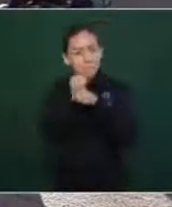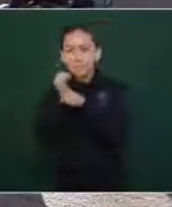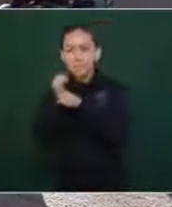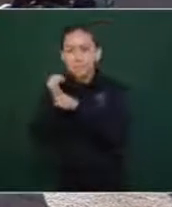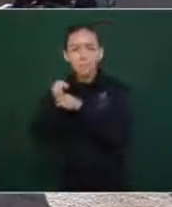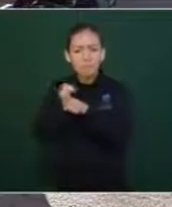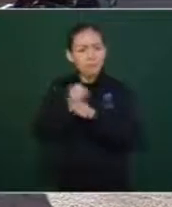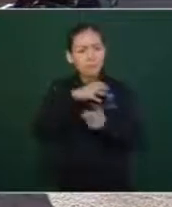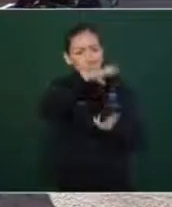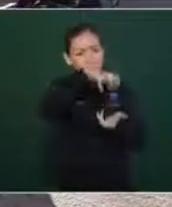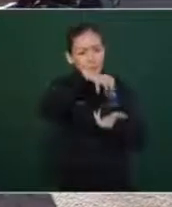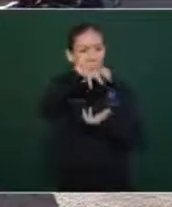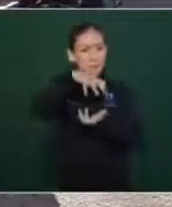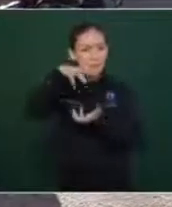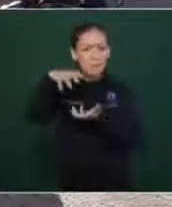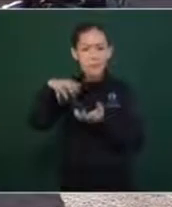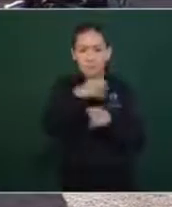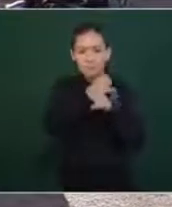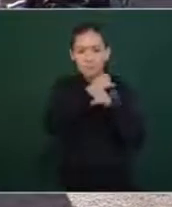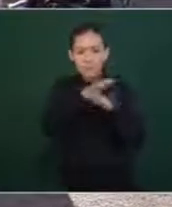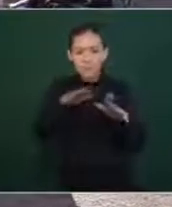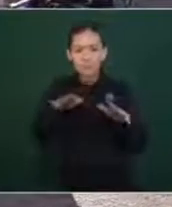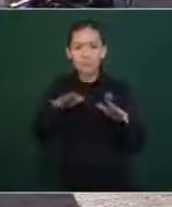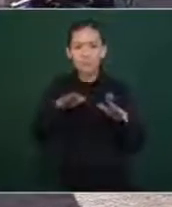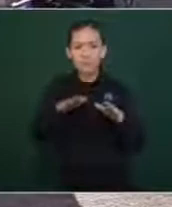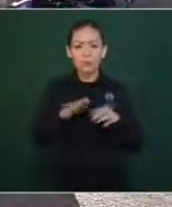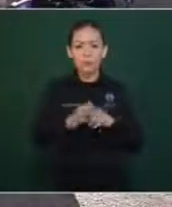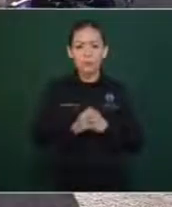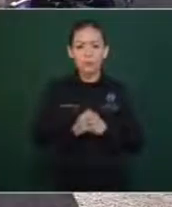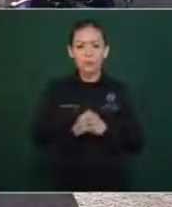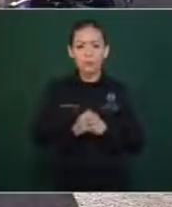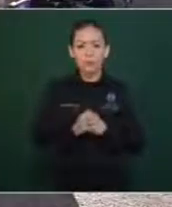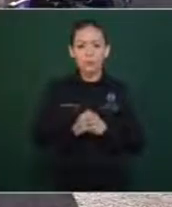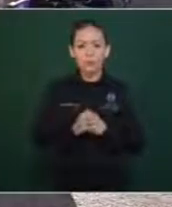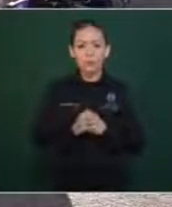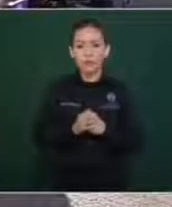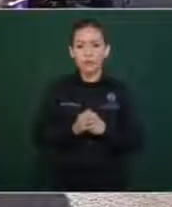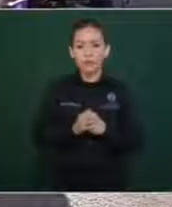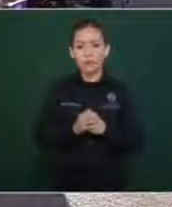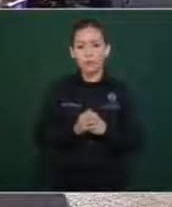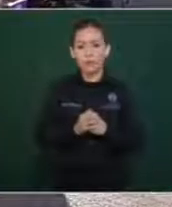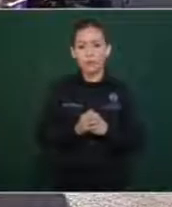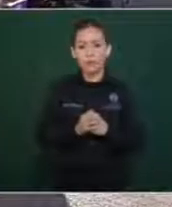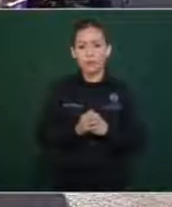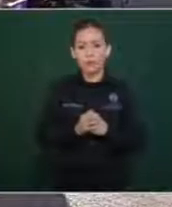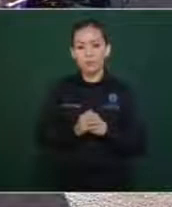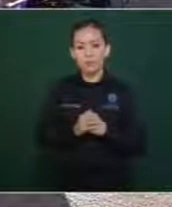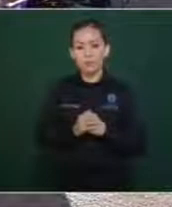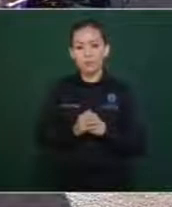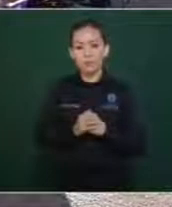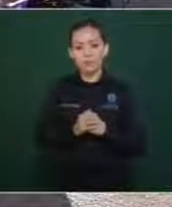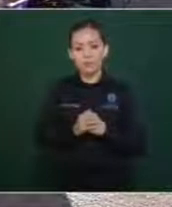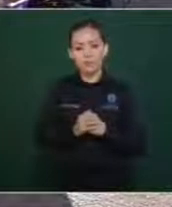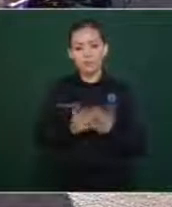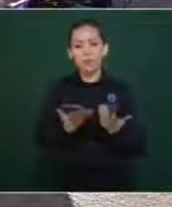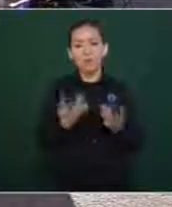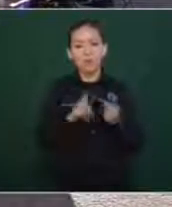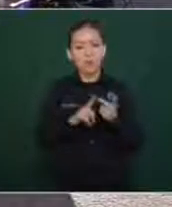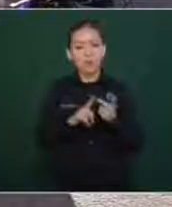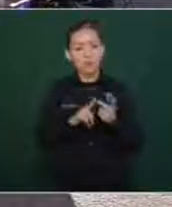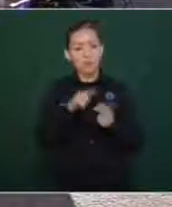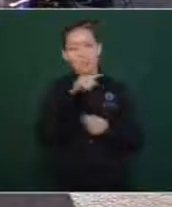obtienen con su trabajo de investigación periodística a la fiscalía,